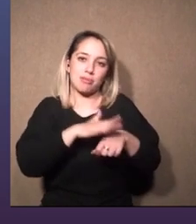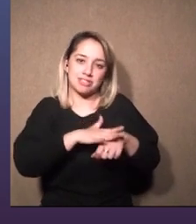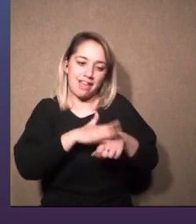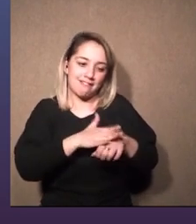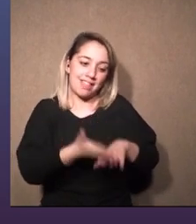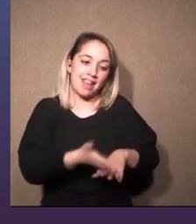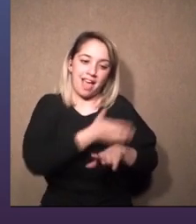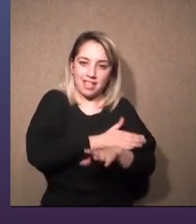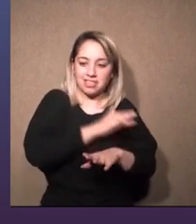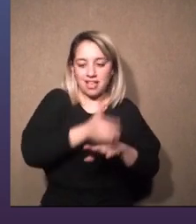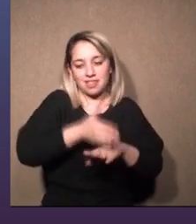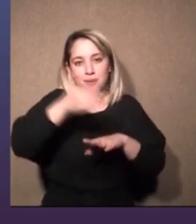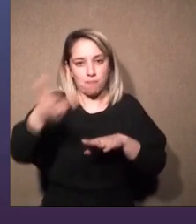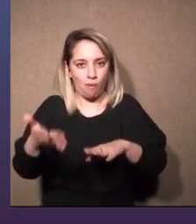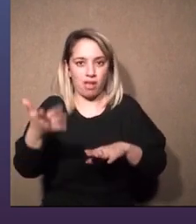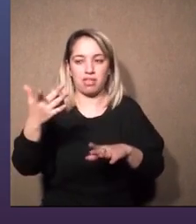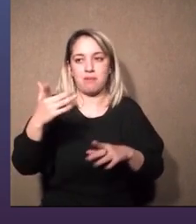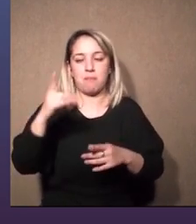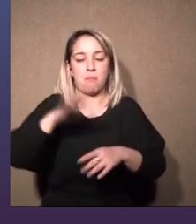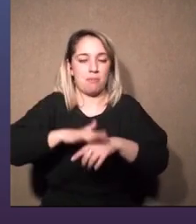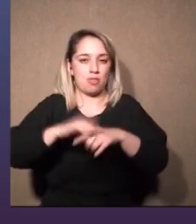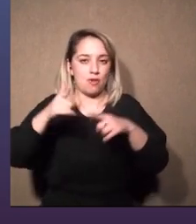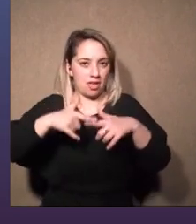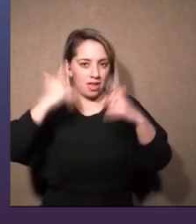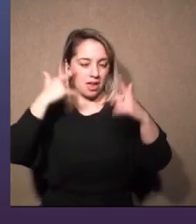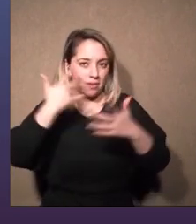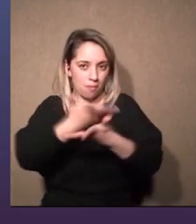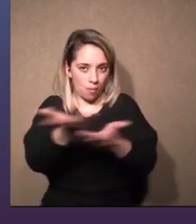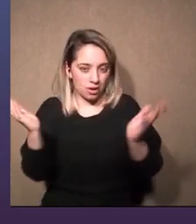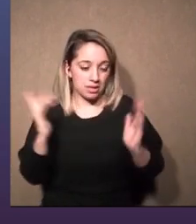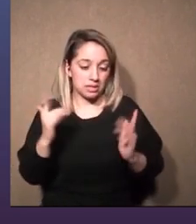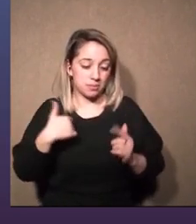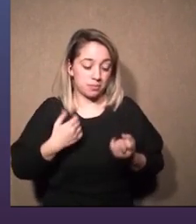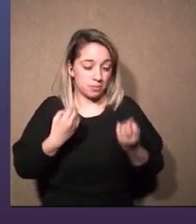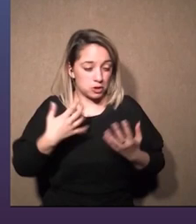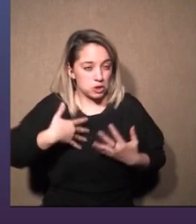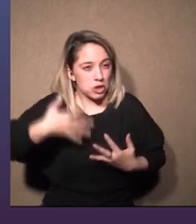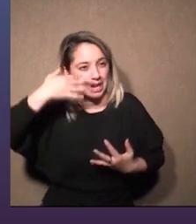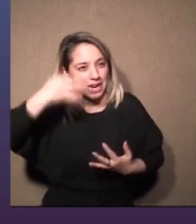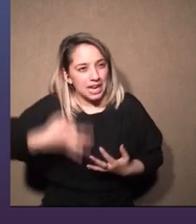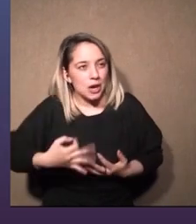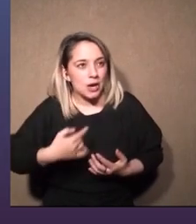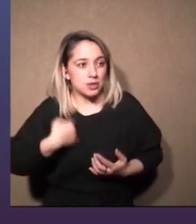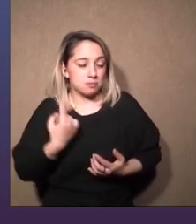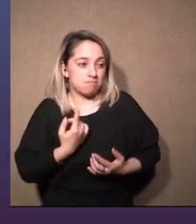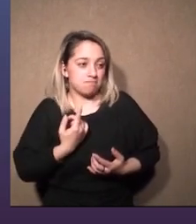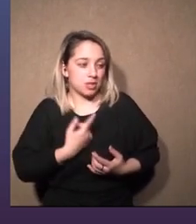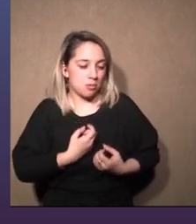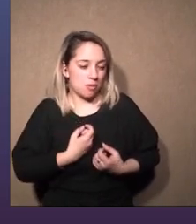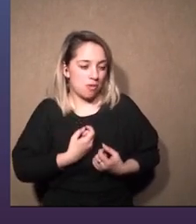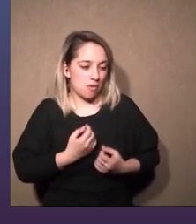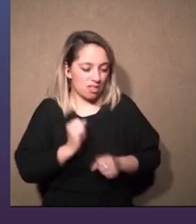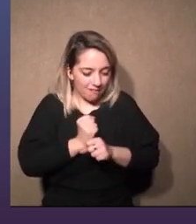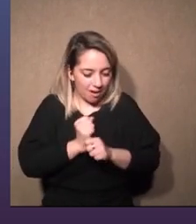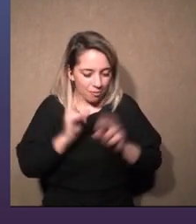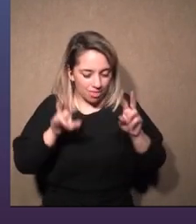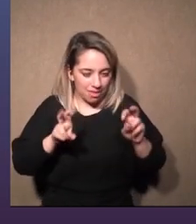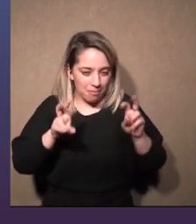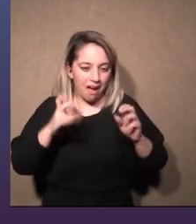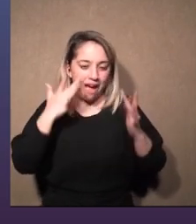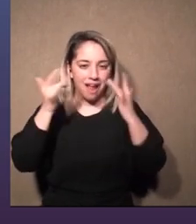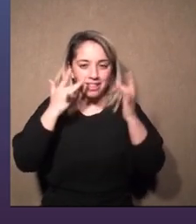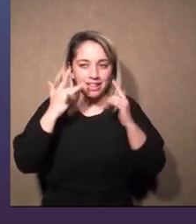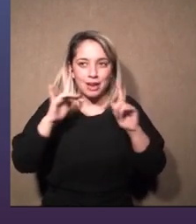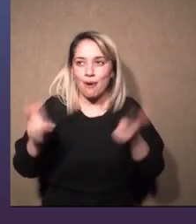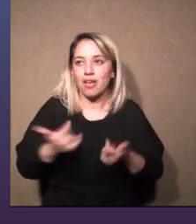es realmente un trabajo muy intenso creo que quienes nos dedicamos al arte no tenemos descanso porque tenemos mucha